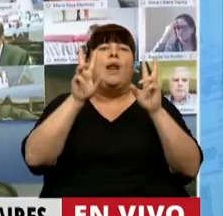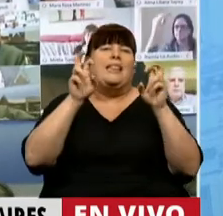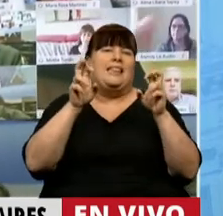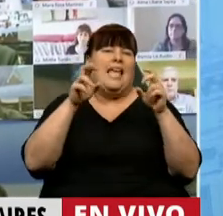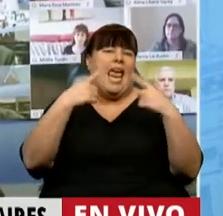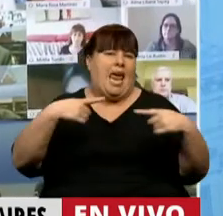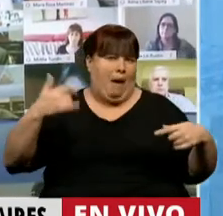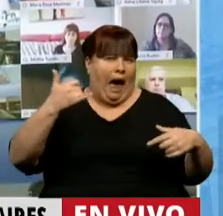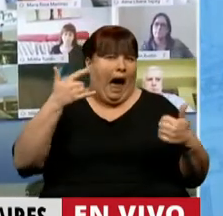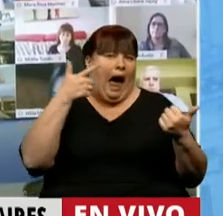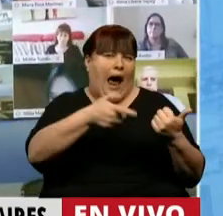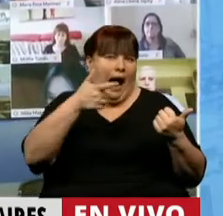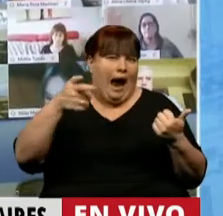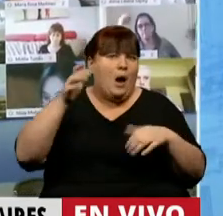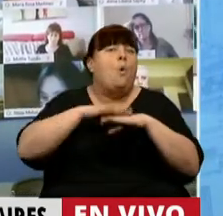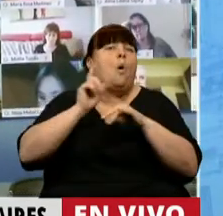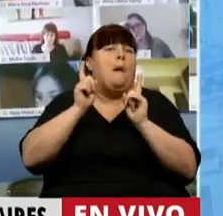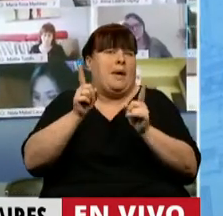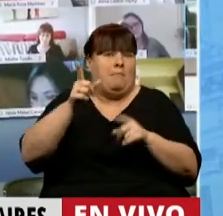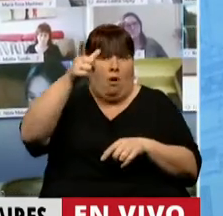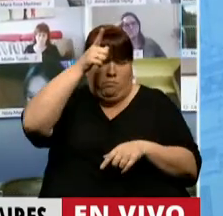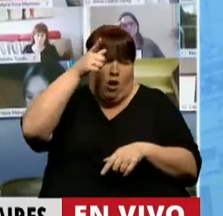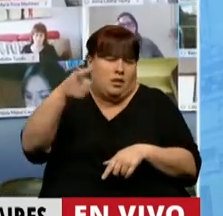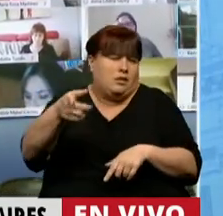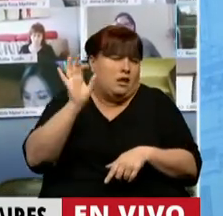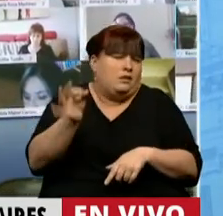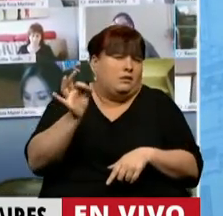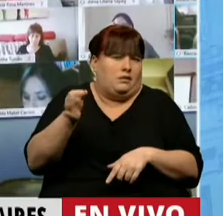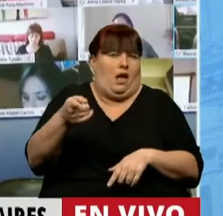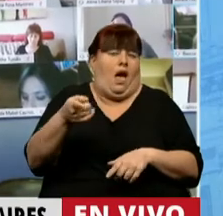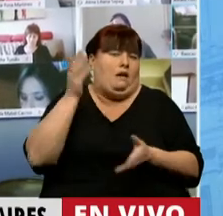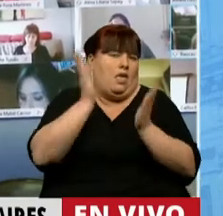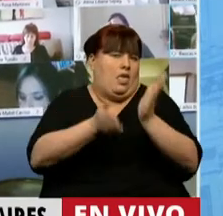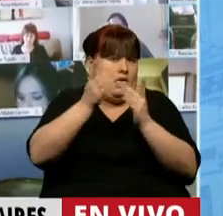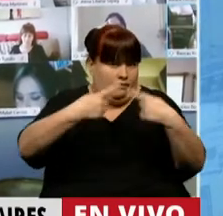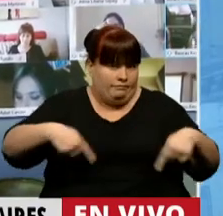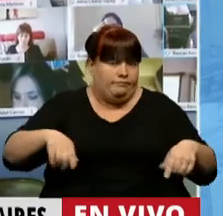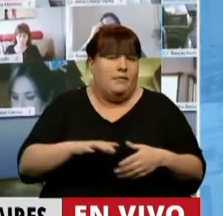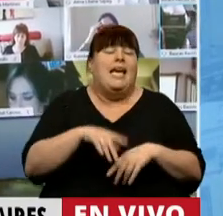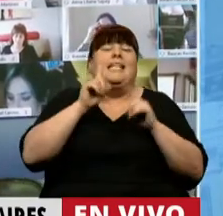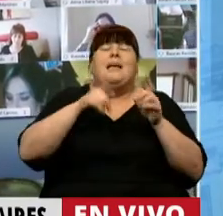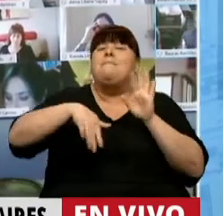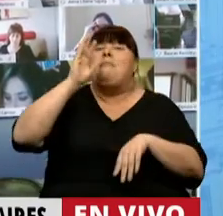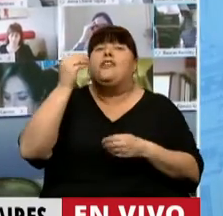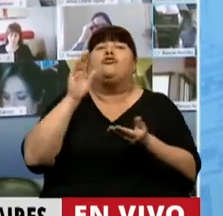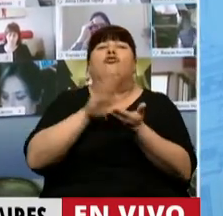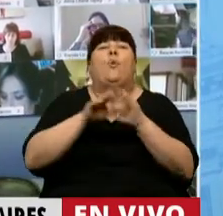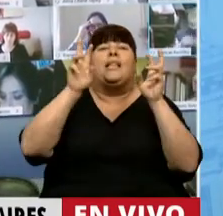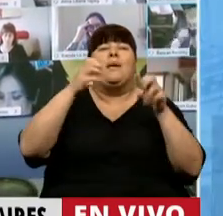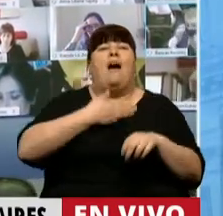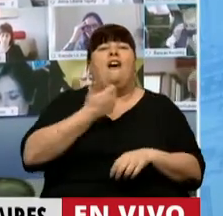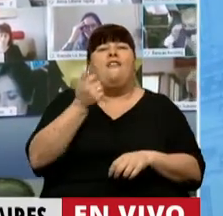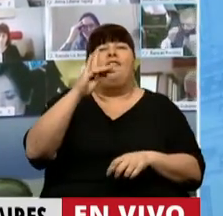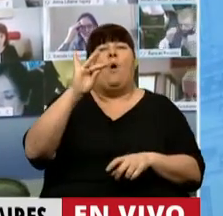conjunto de los casos en los que es protagonista clara de los casos de represión sino también especialmente en el caso de